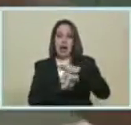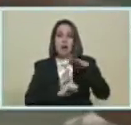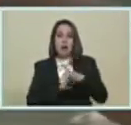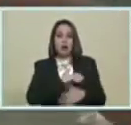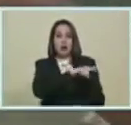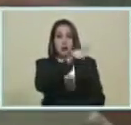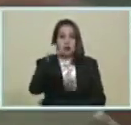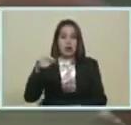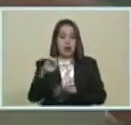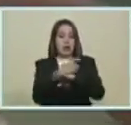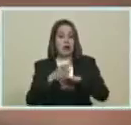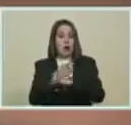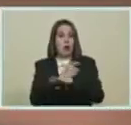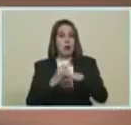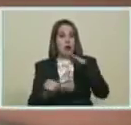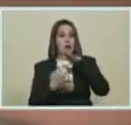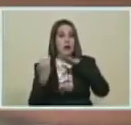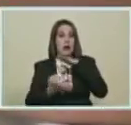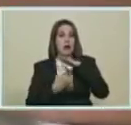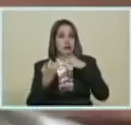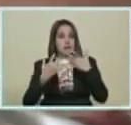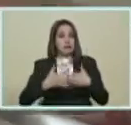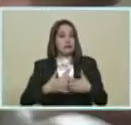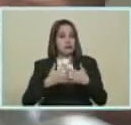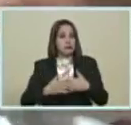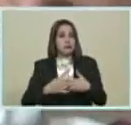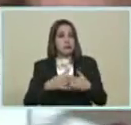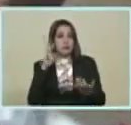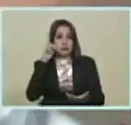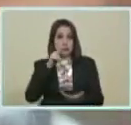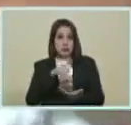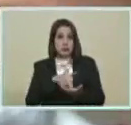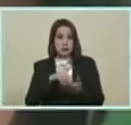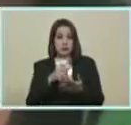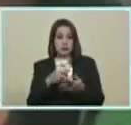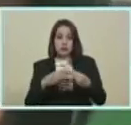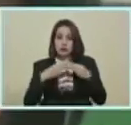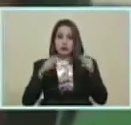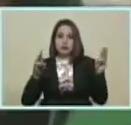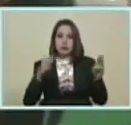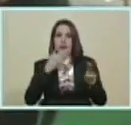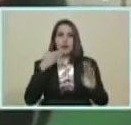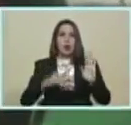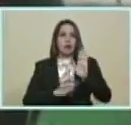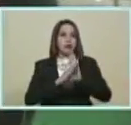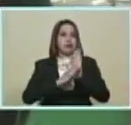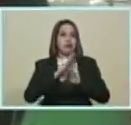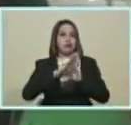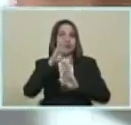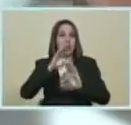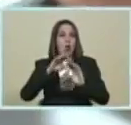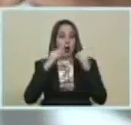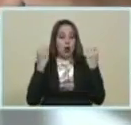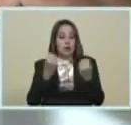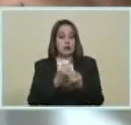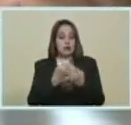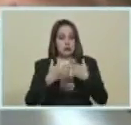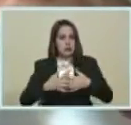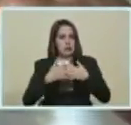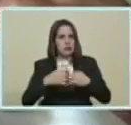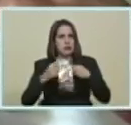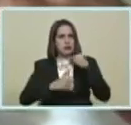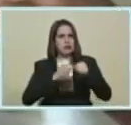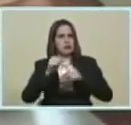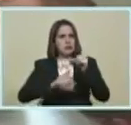usted Y de las mismas Instituciones Presentes Nos han permitido El crecimiento En organizaciones Socioproductivas